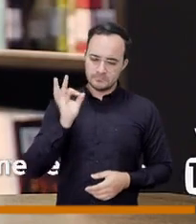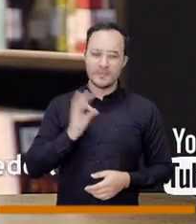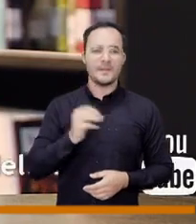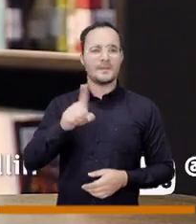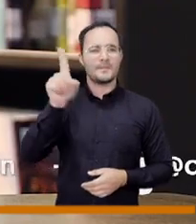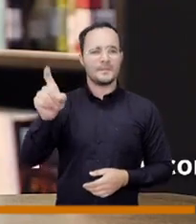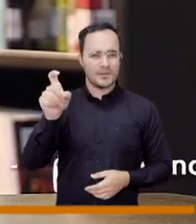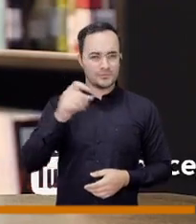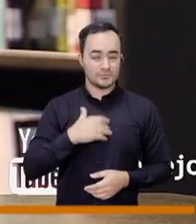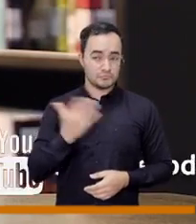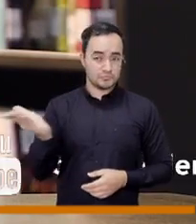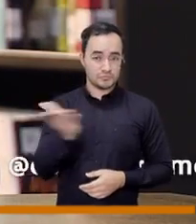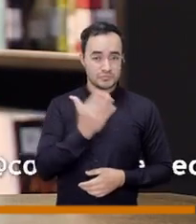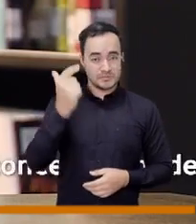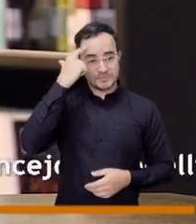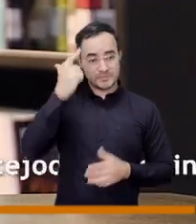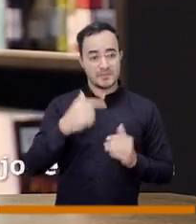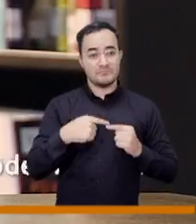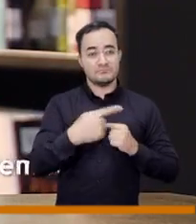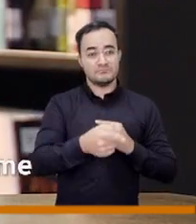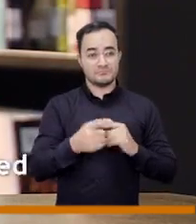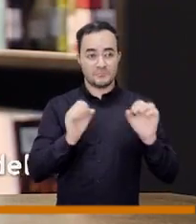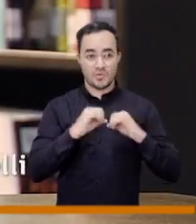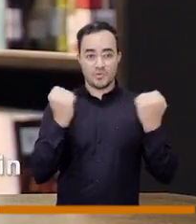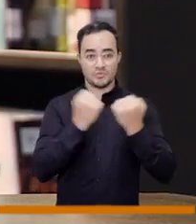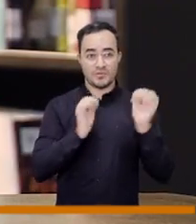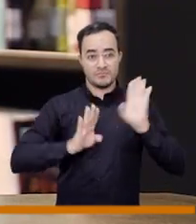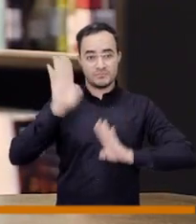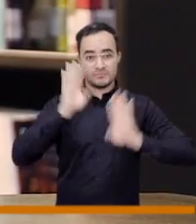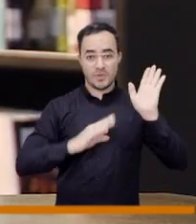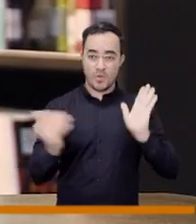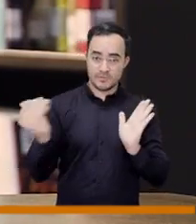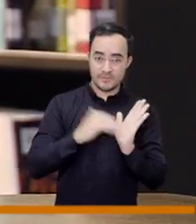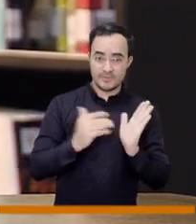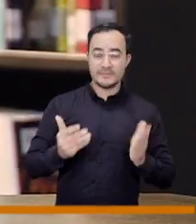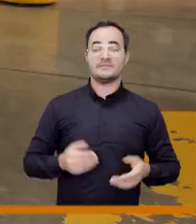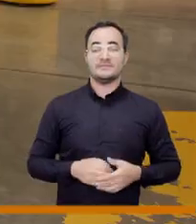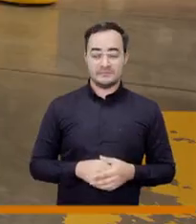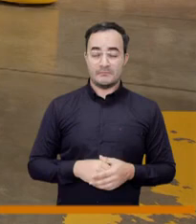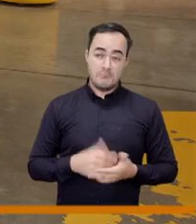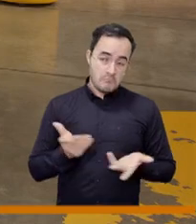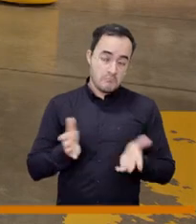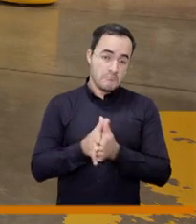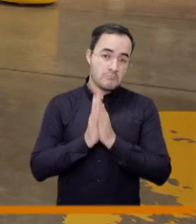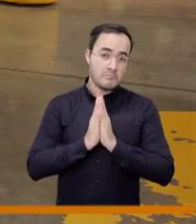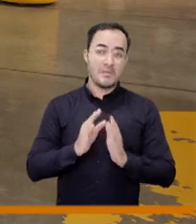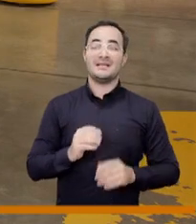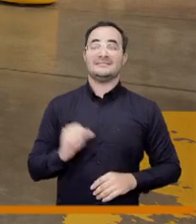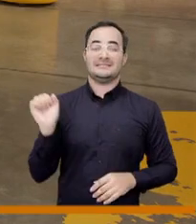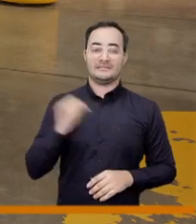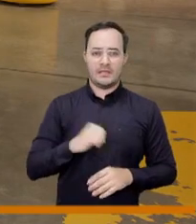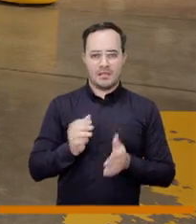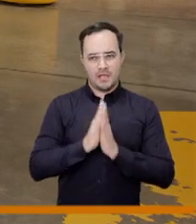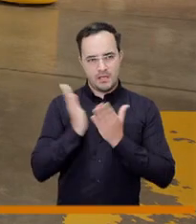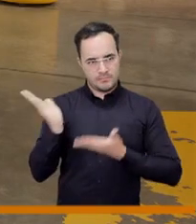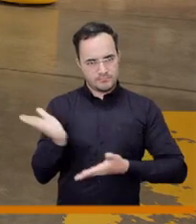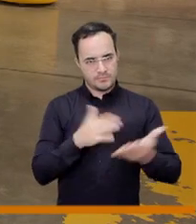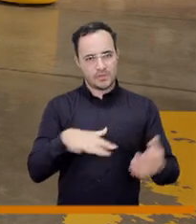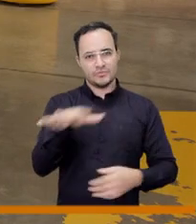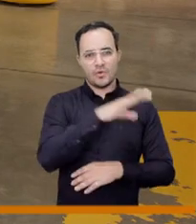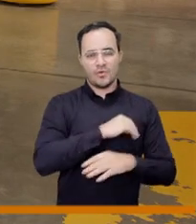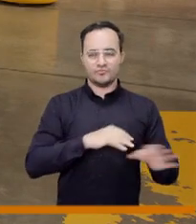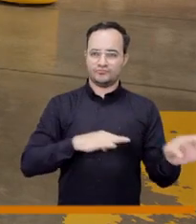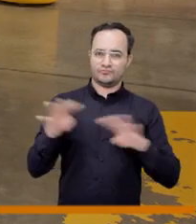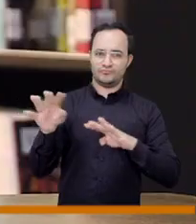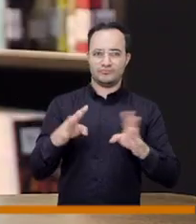concejales piensan volver a la corporación si la respuesta es sí entonces aprovechemos este espacio para